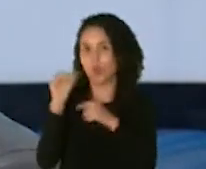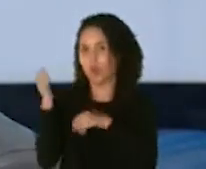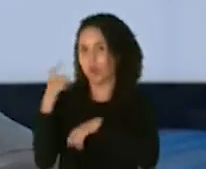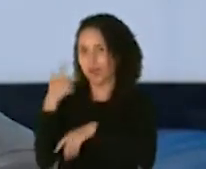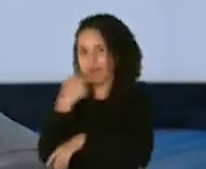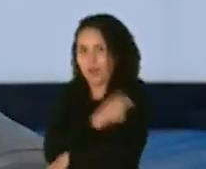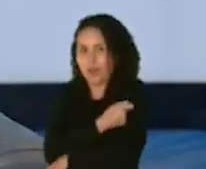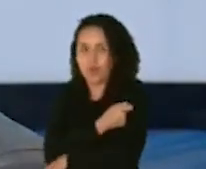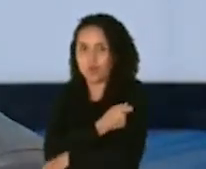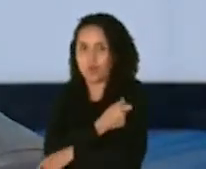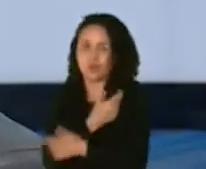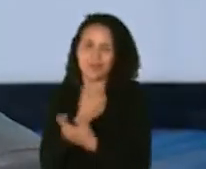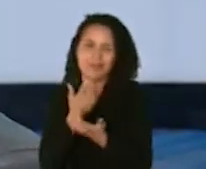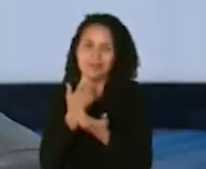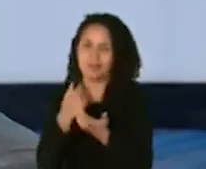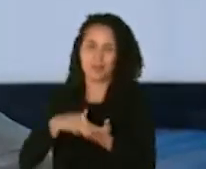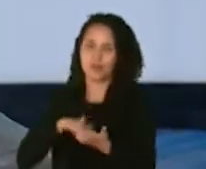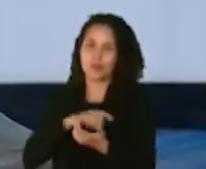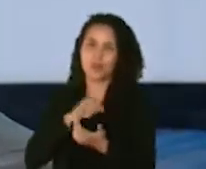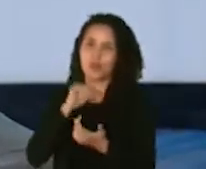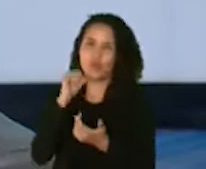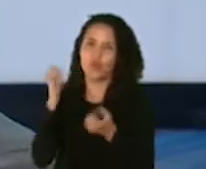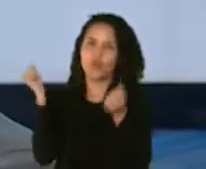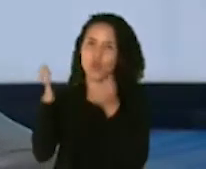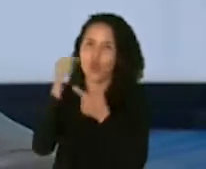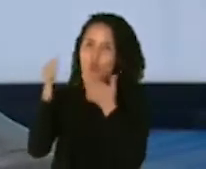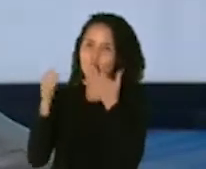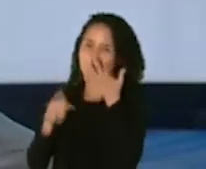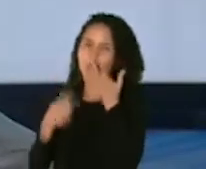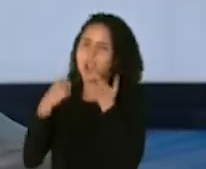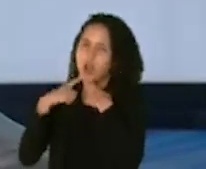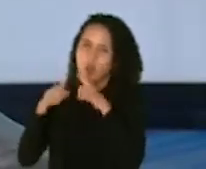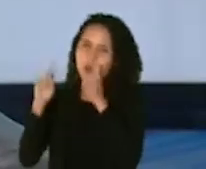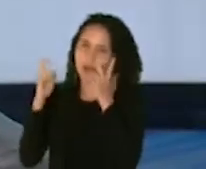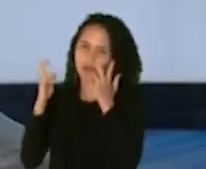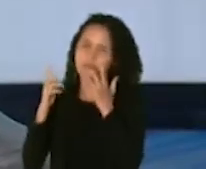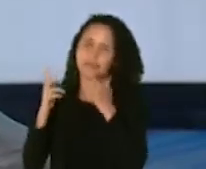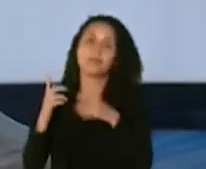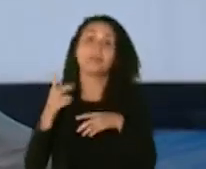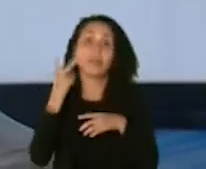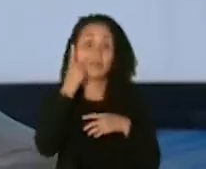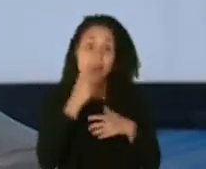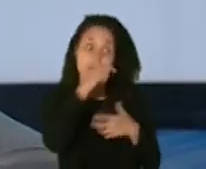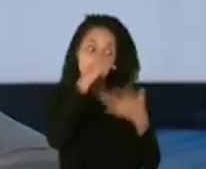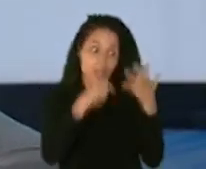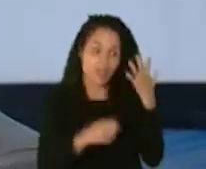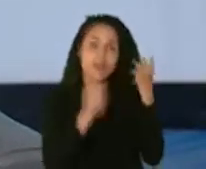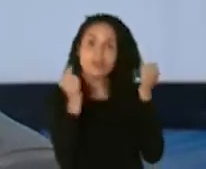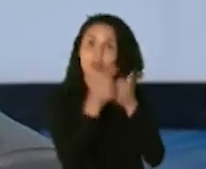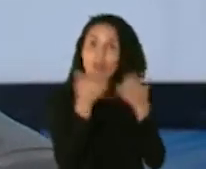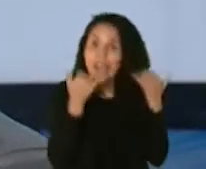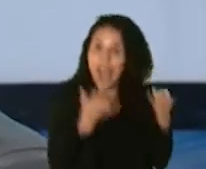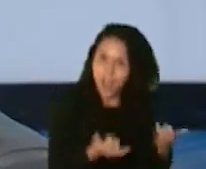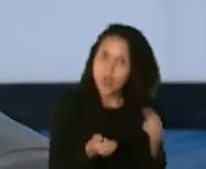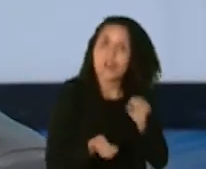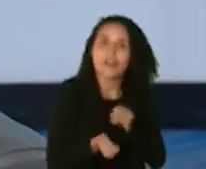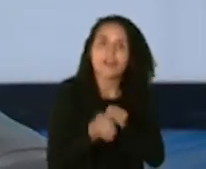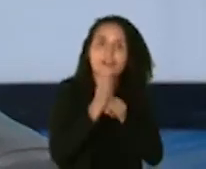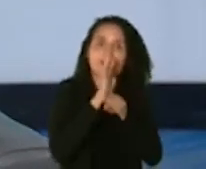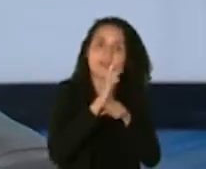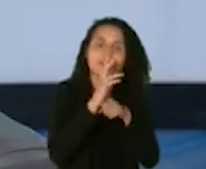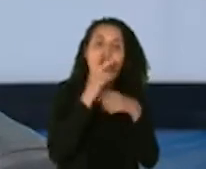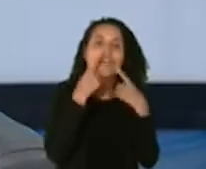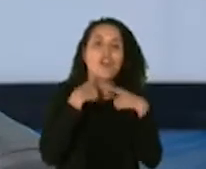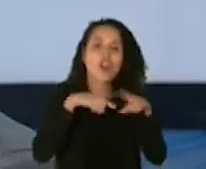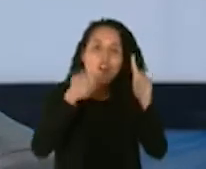y no todo lo que hemos tratado de hacer lo hemos logrado y ver de que definitivamente logramos este triunfo pues no hay duda